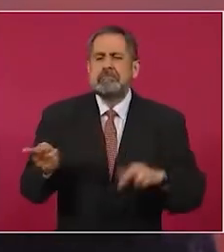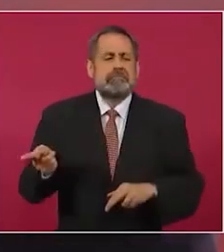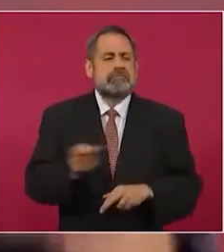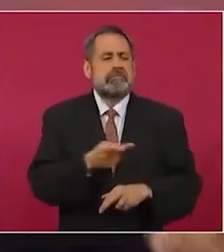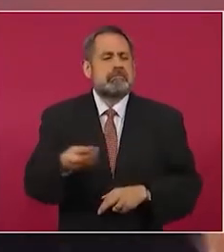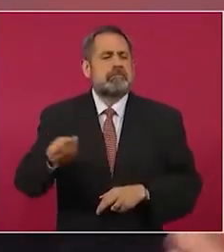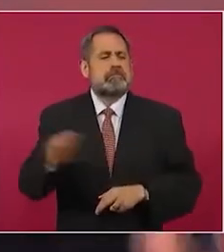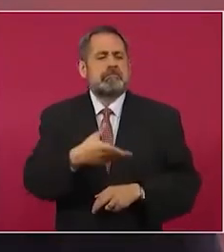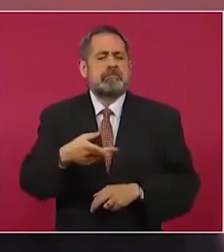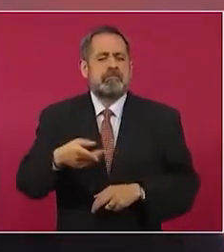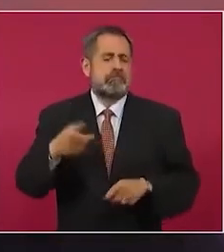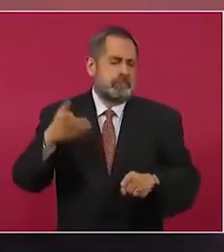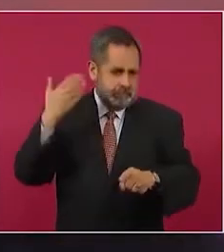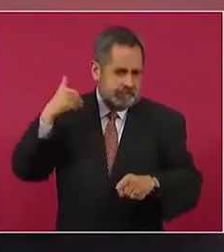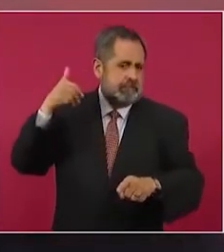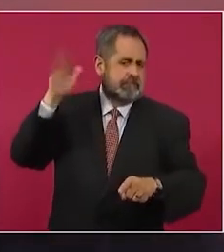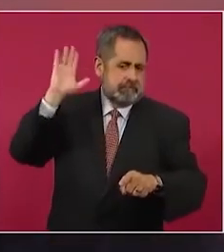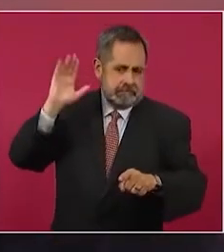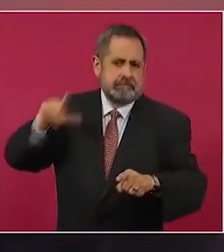eso era el gobierno,